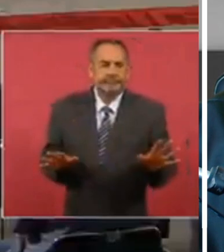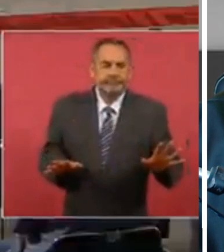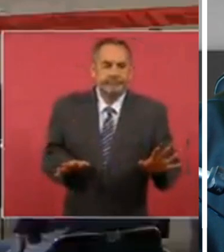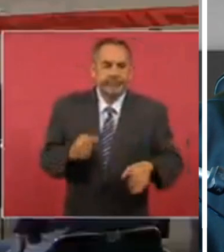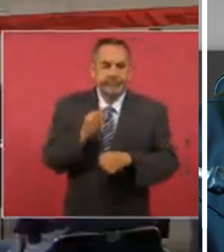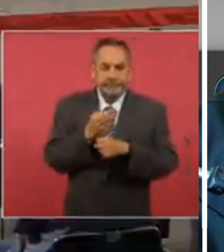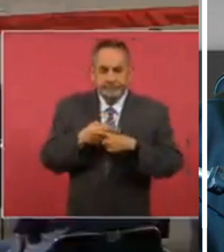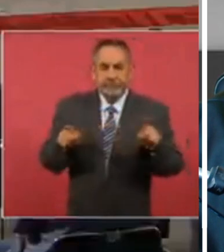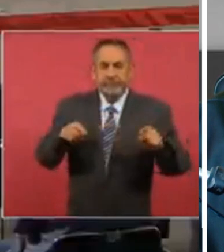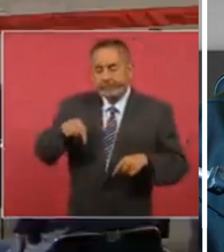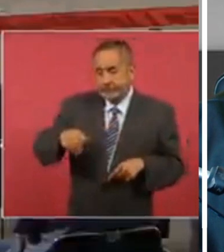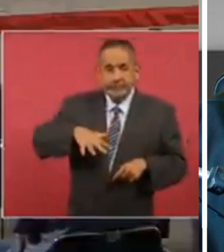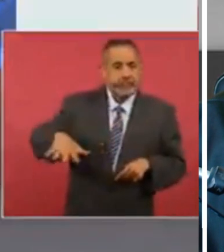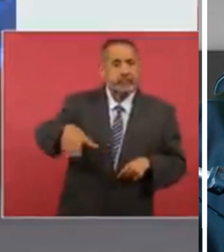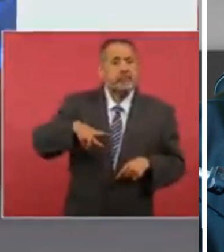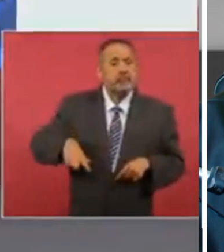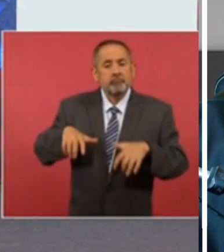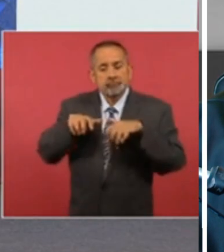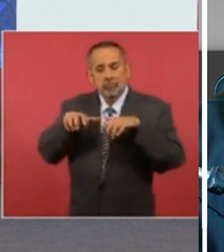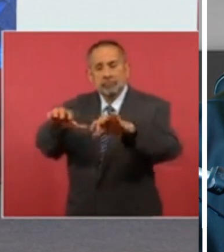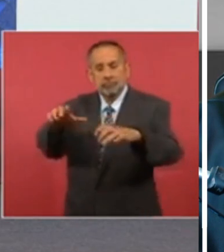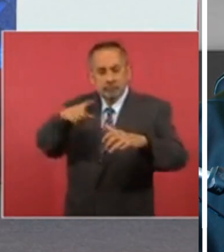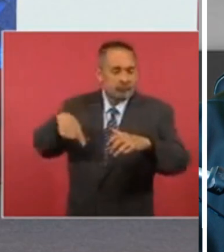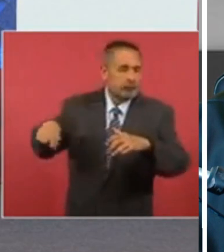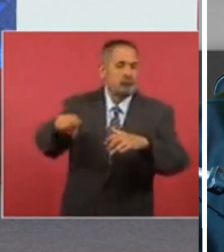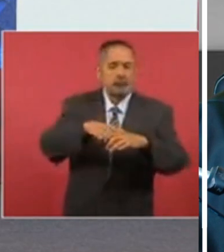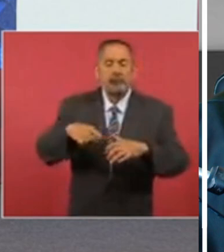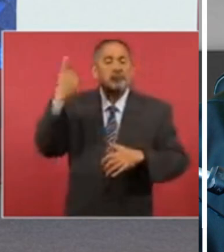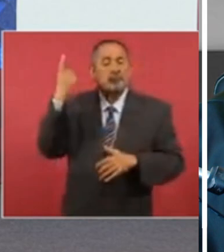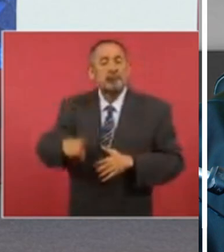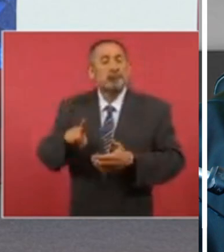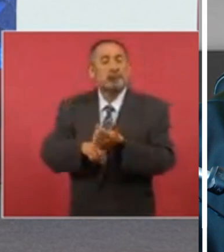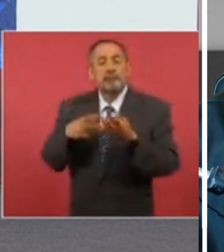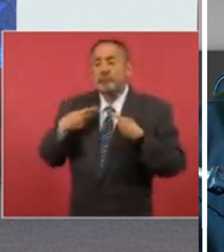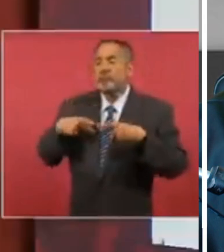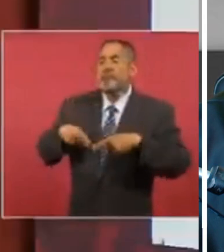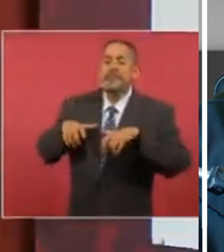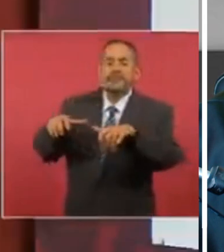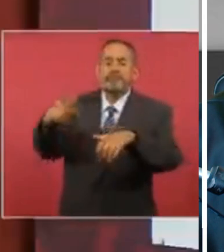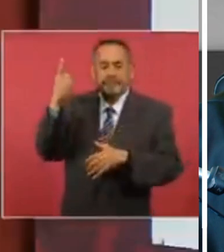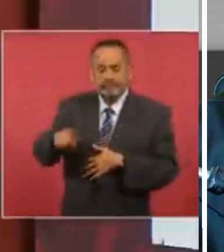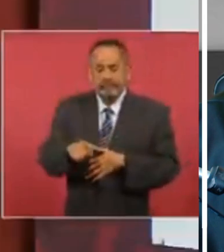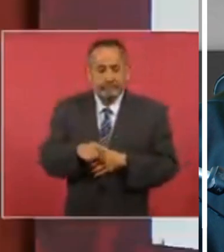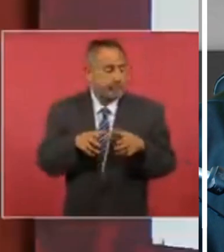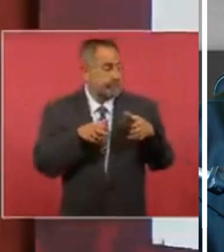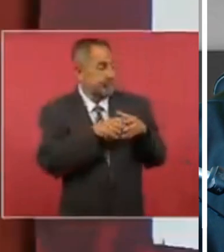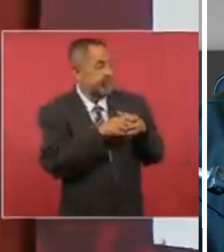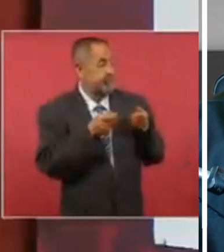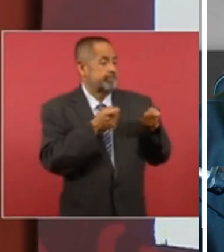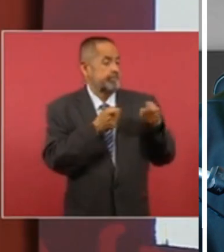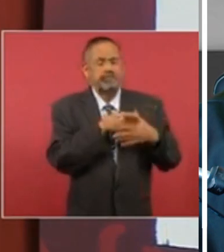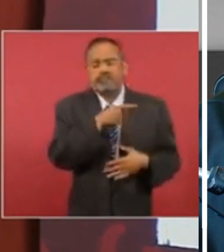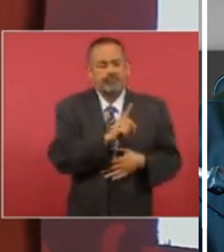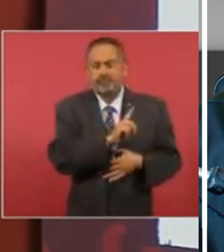gobierno es del pueblo no de las élites no de las